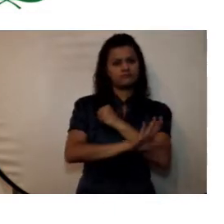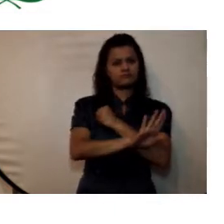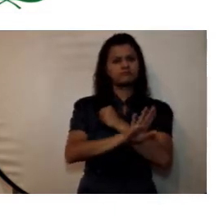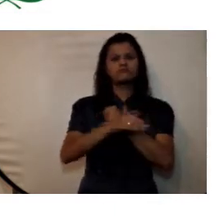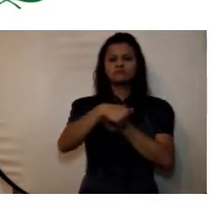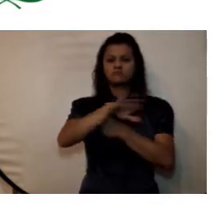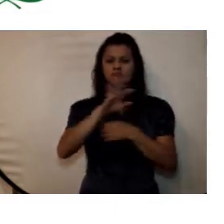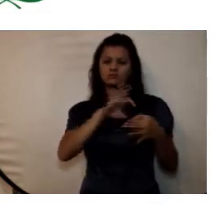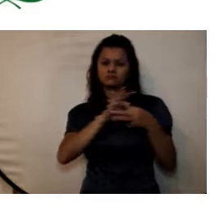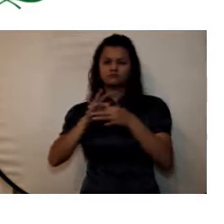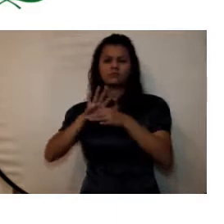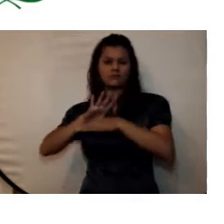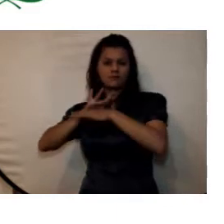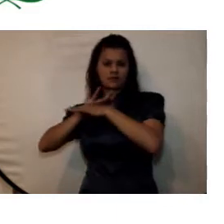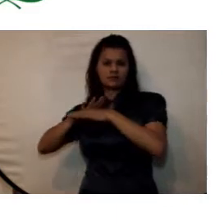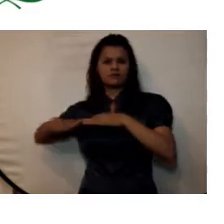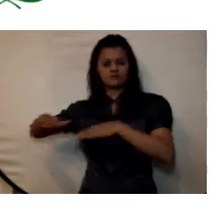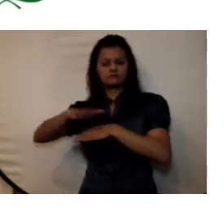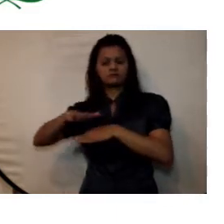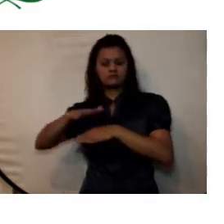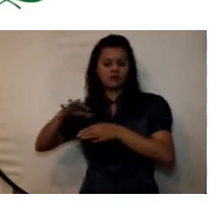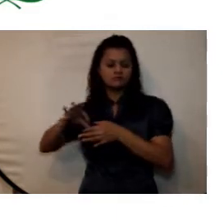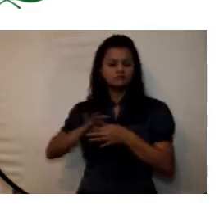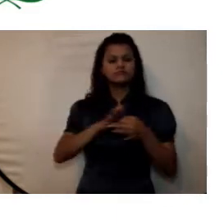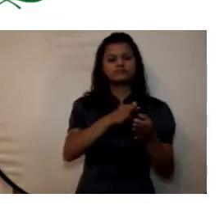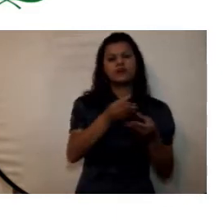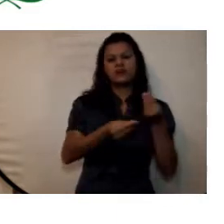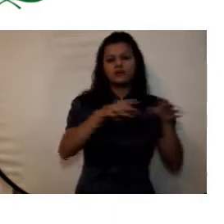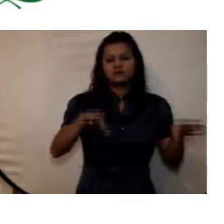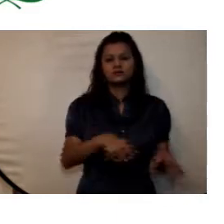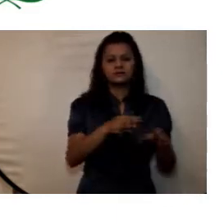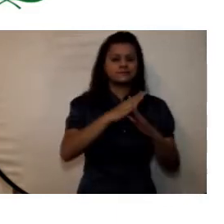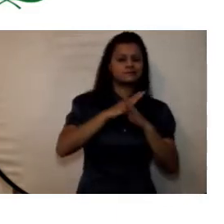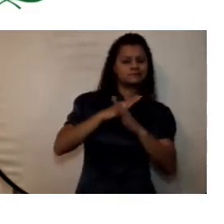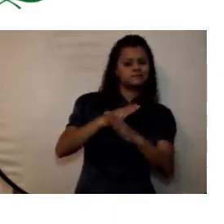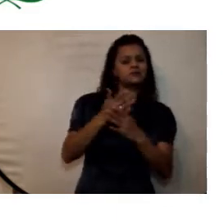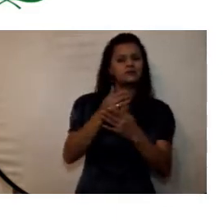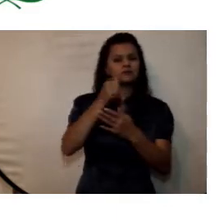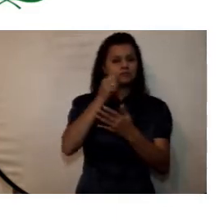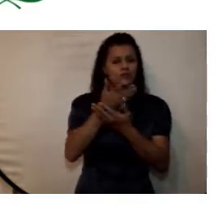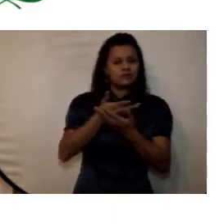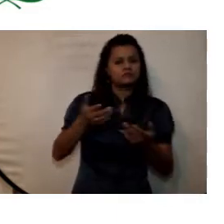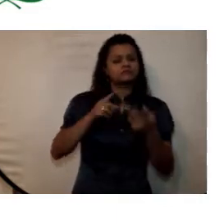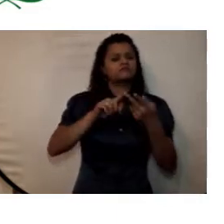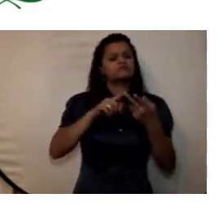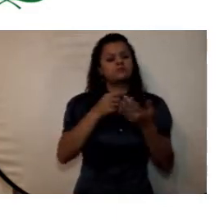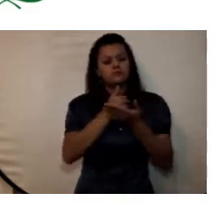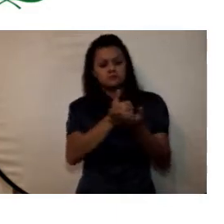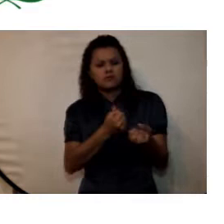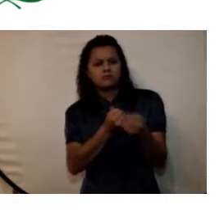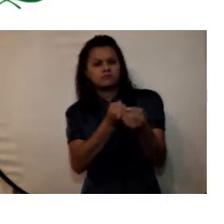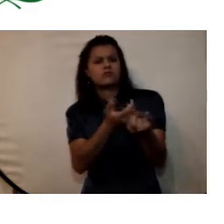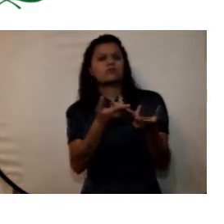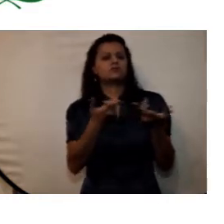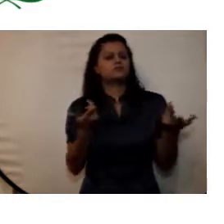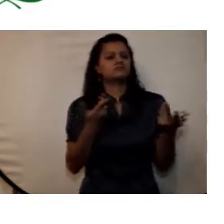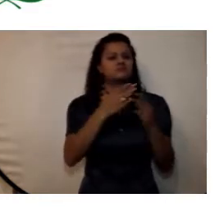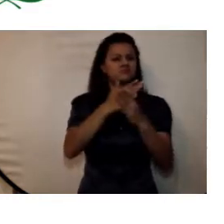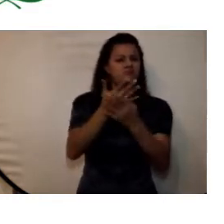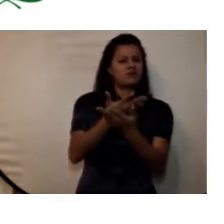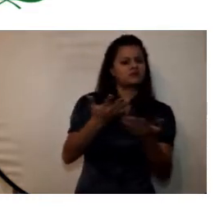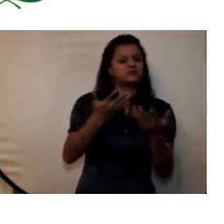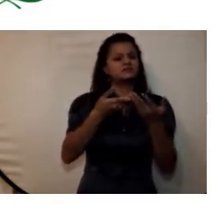educativa quienes realizan actividades de prevención apoyo emocional familiar y asesorías personalizadas e intervenciones grupales